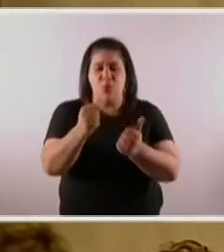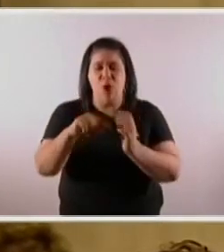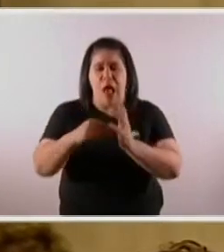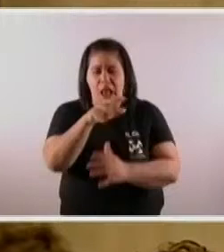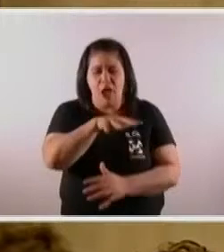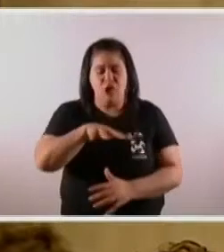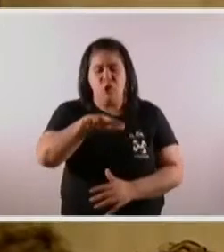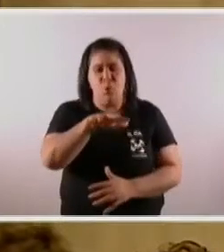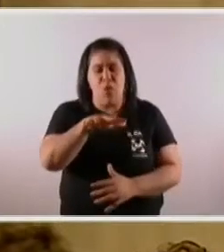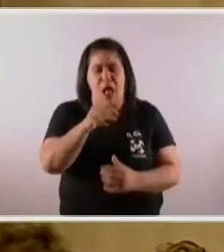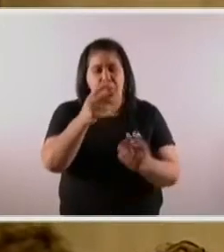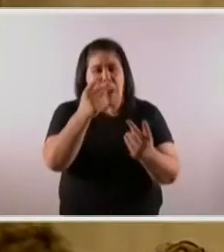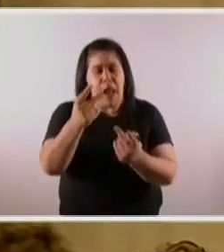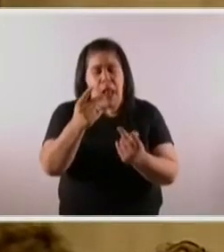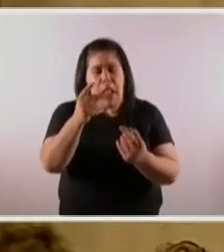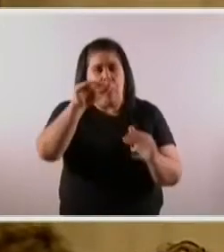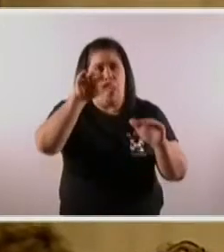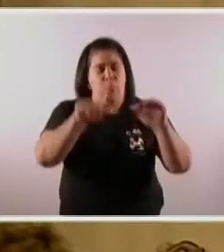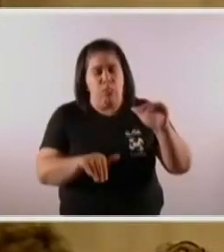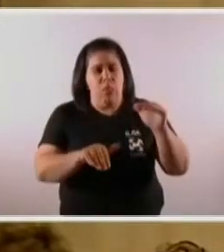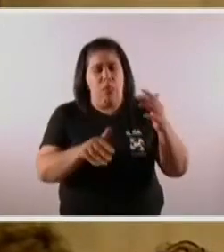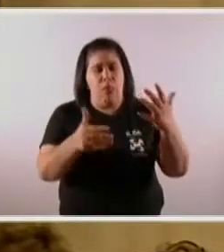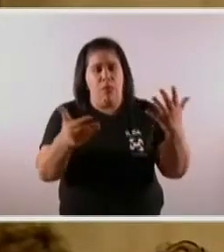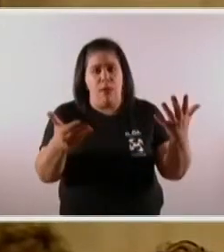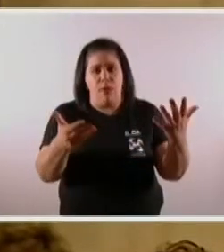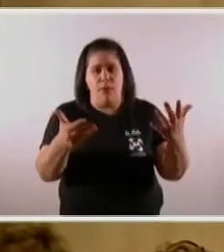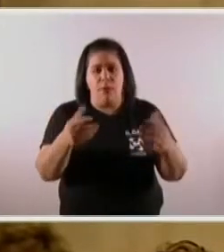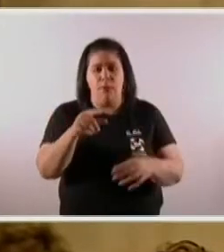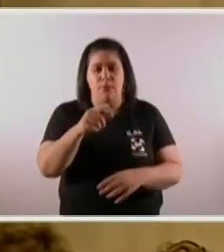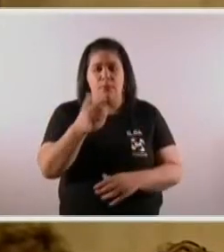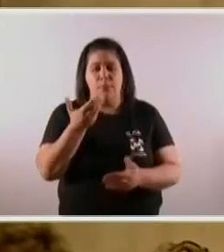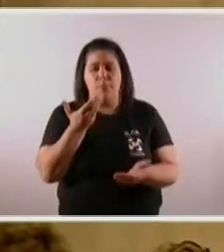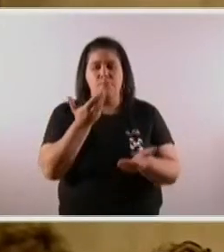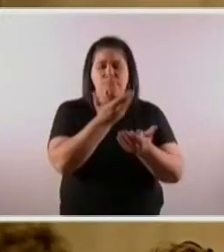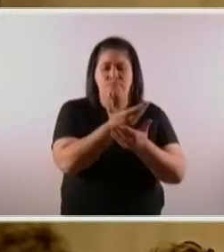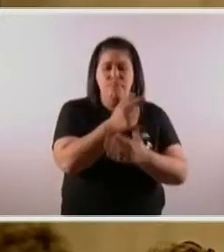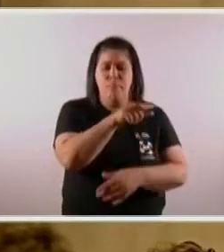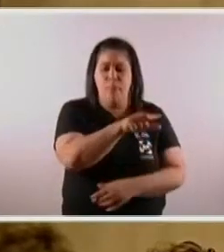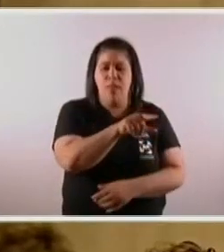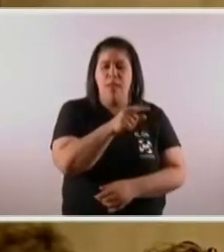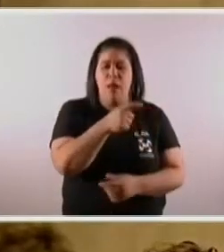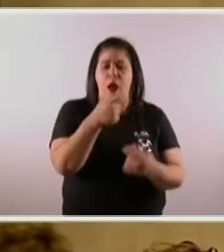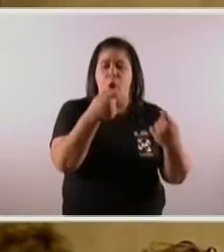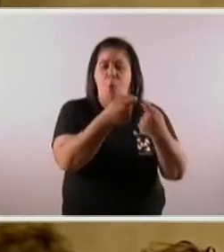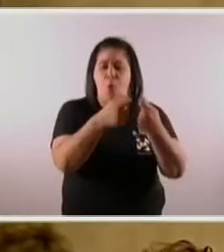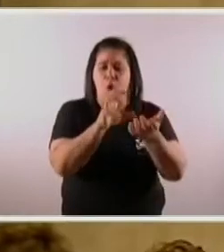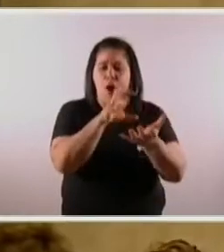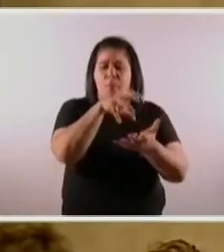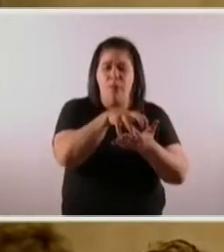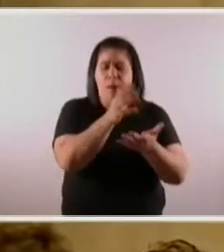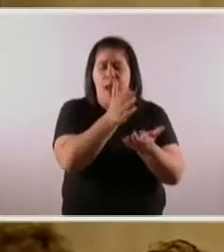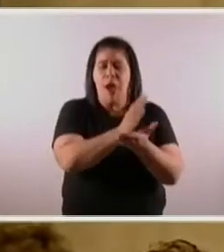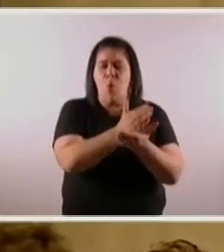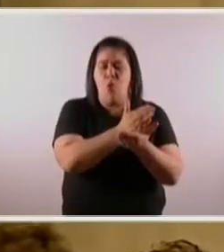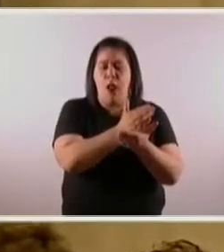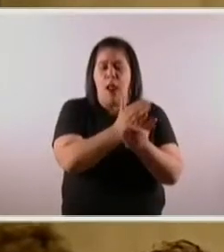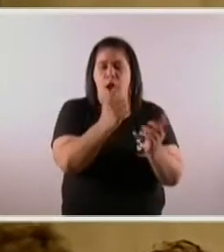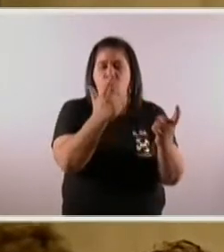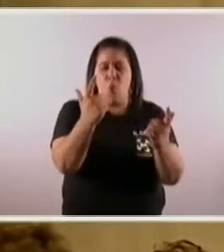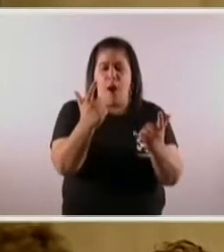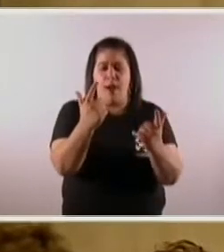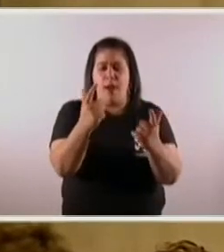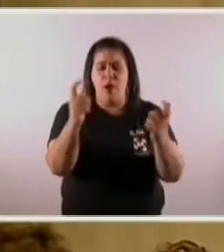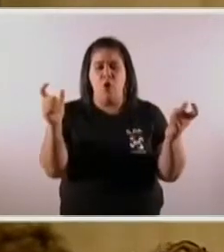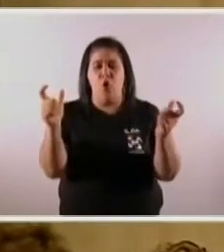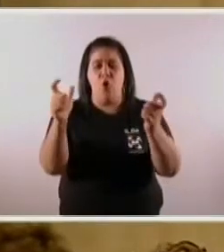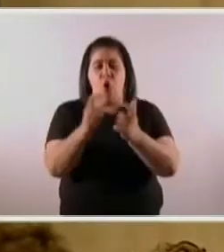Buenos Aires. Y tercero, porque se le pide opinión a un organismo que no es neutral. La Comisión